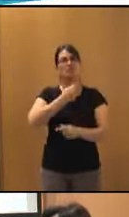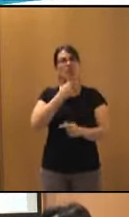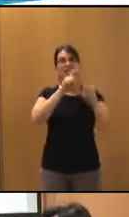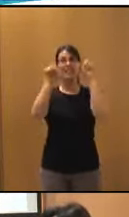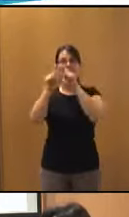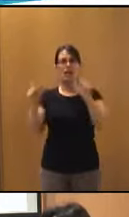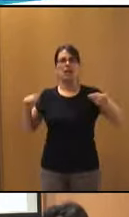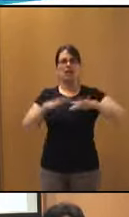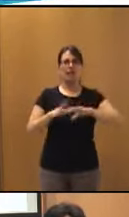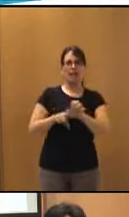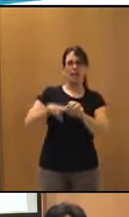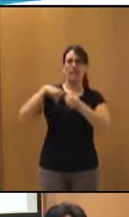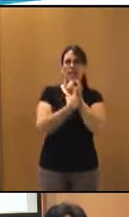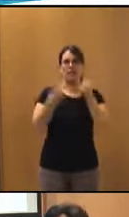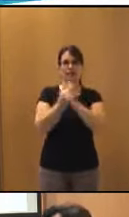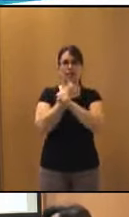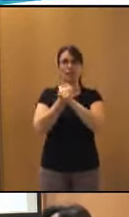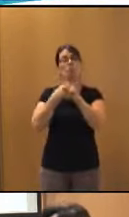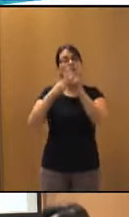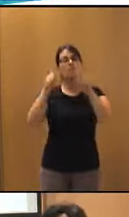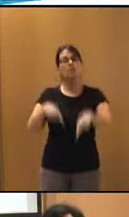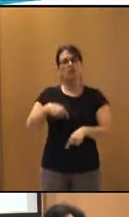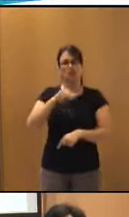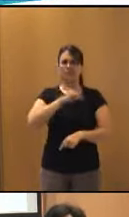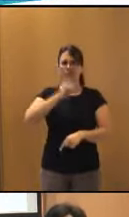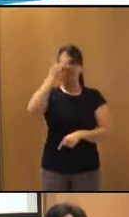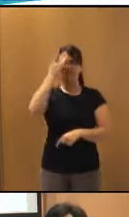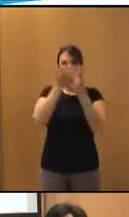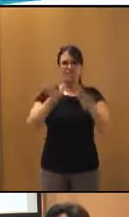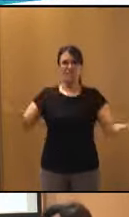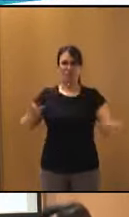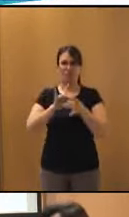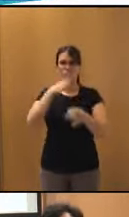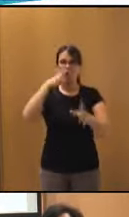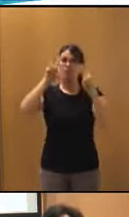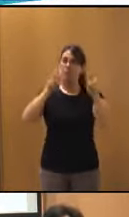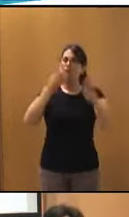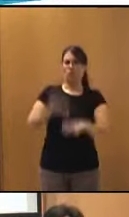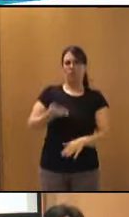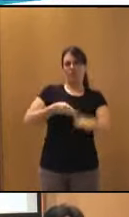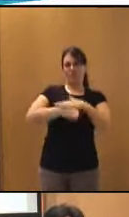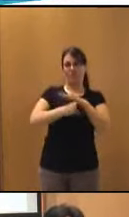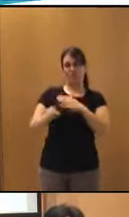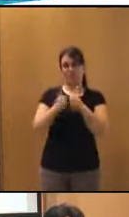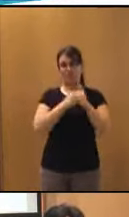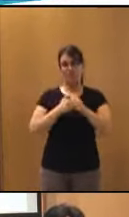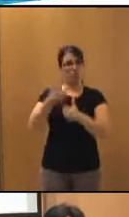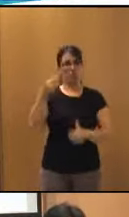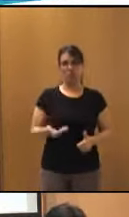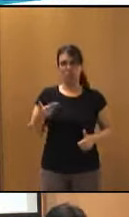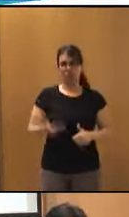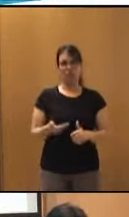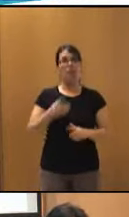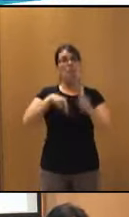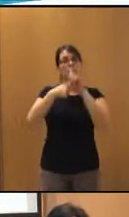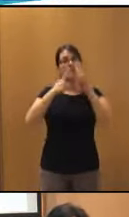contribuir a la sensibilización, que es tan importante, sobre la importancia de la accesibilidad en videojuegos y qué podemos hacer para continuar